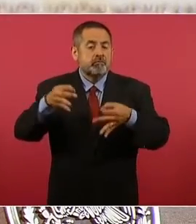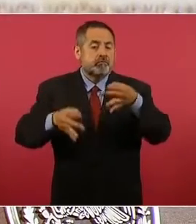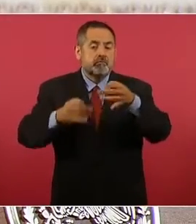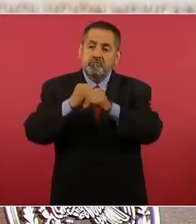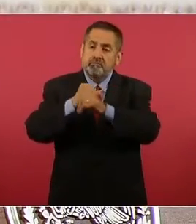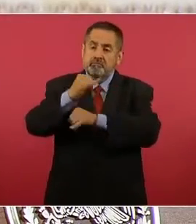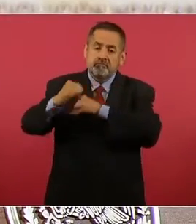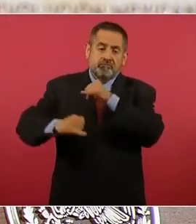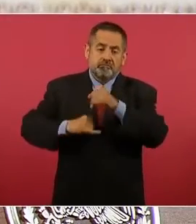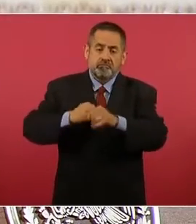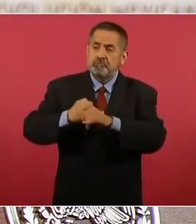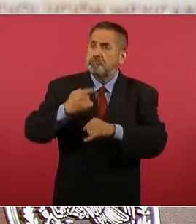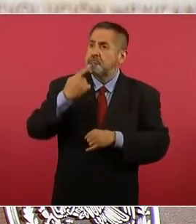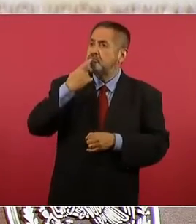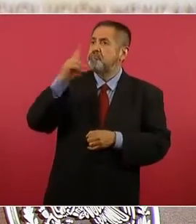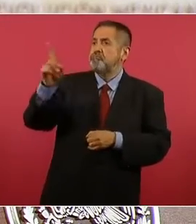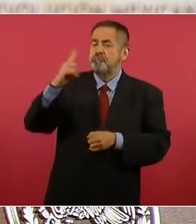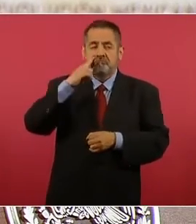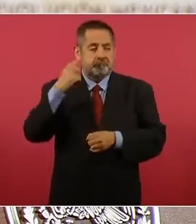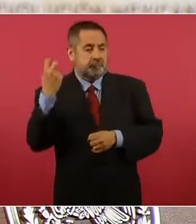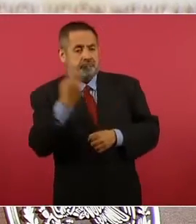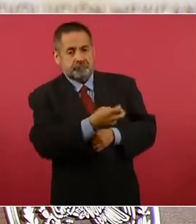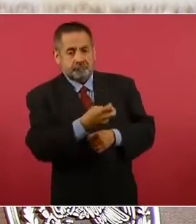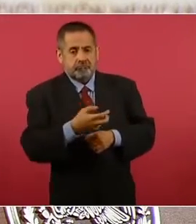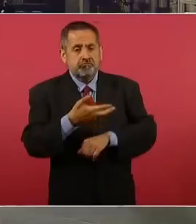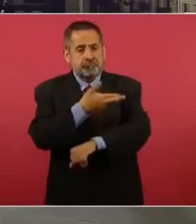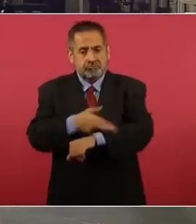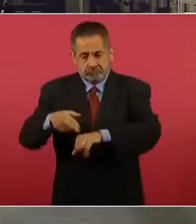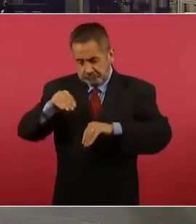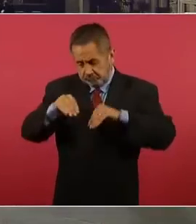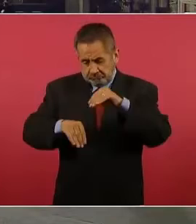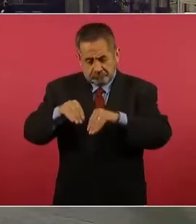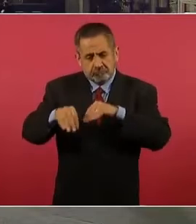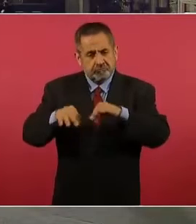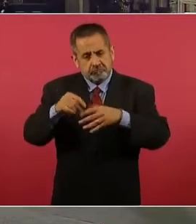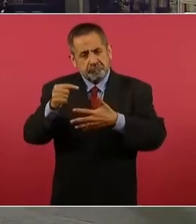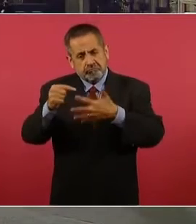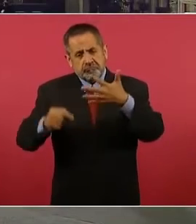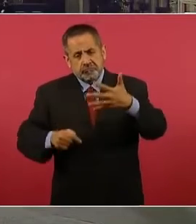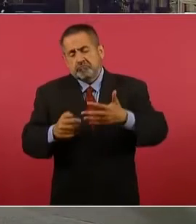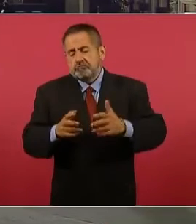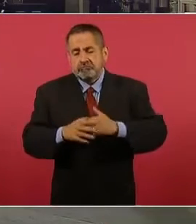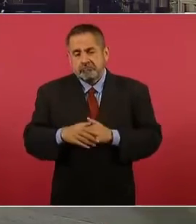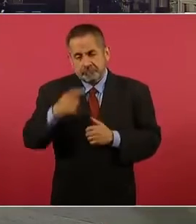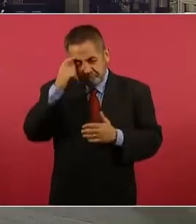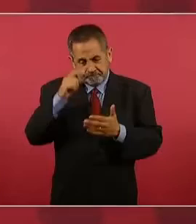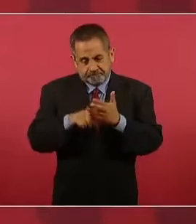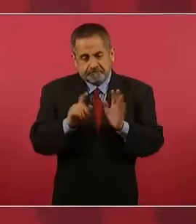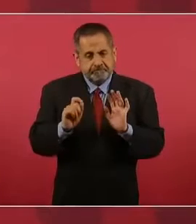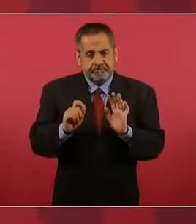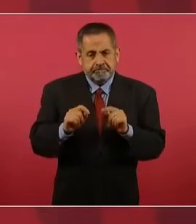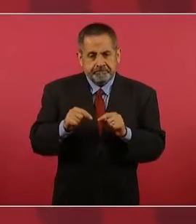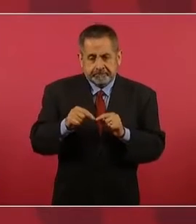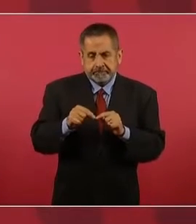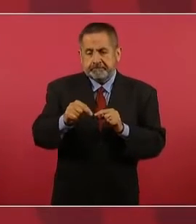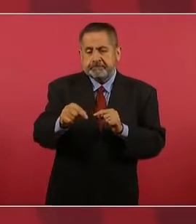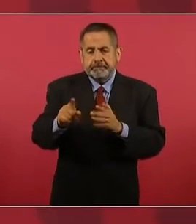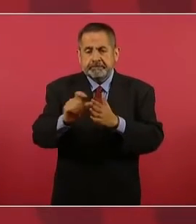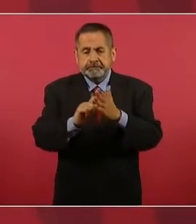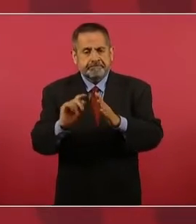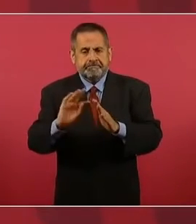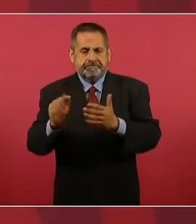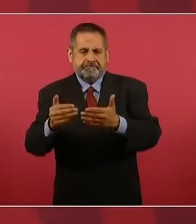internacionales. Se está trabajando en eso. Yo creo que antes de que concluya el mes